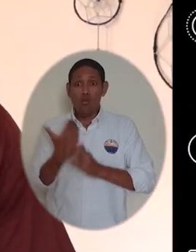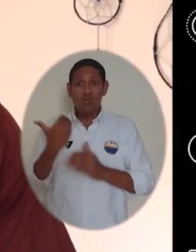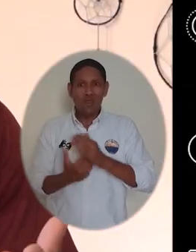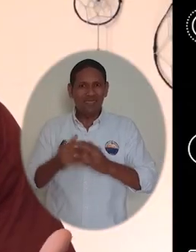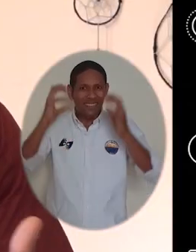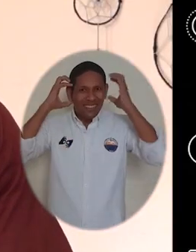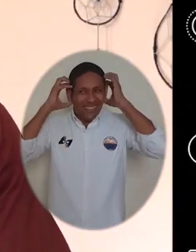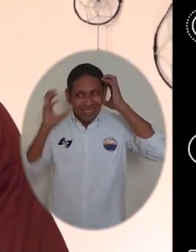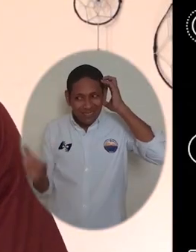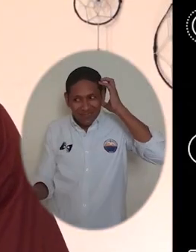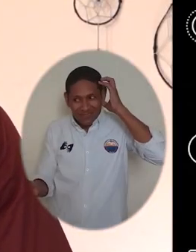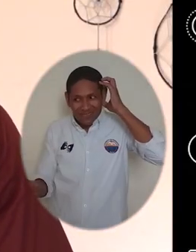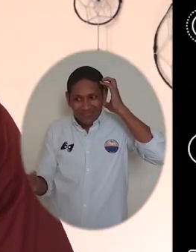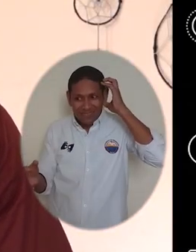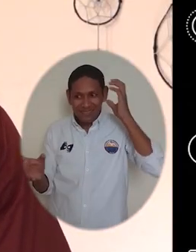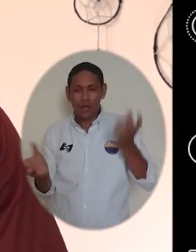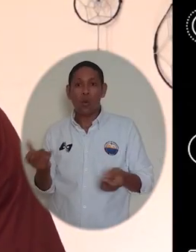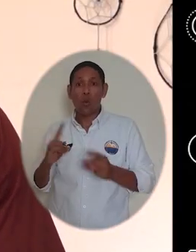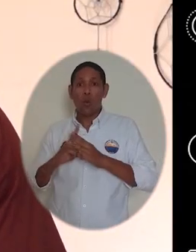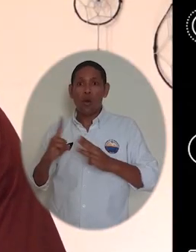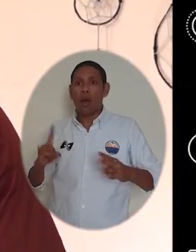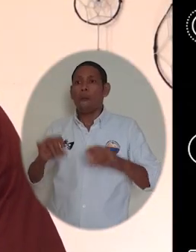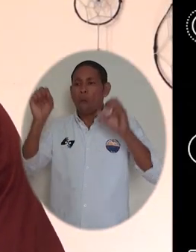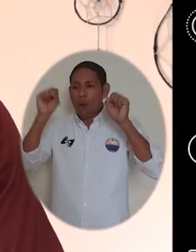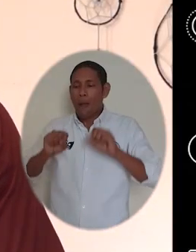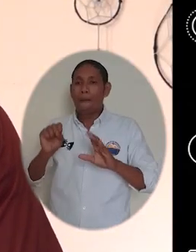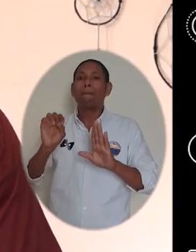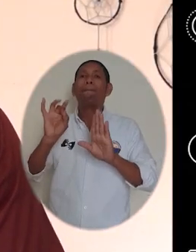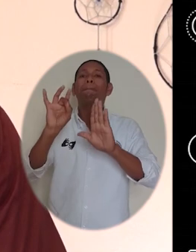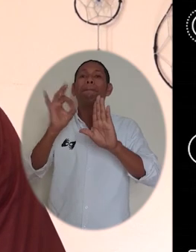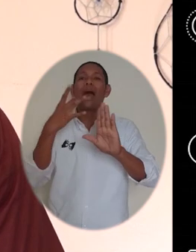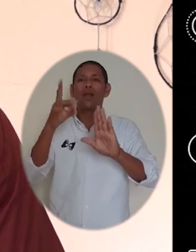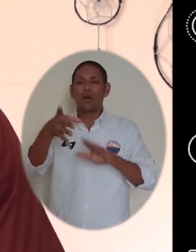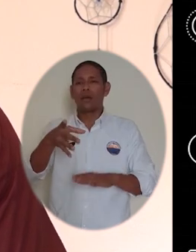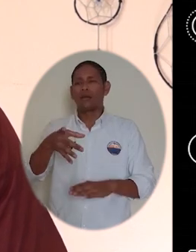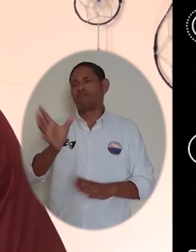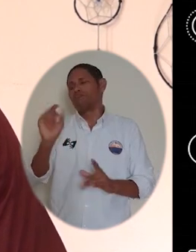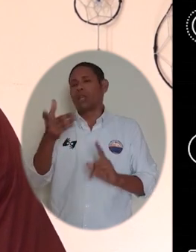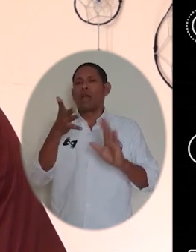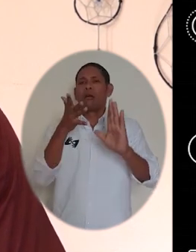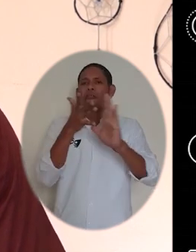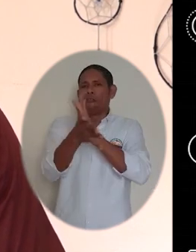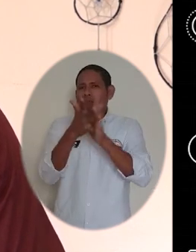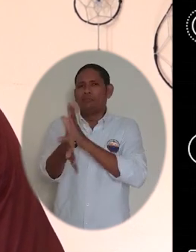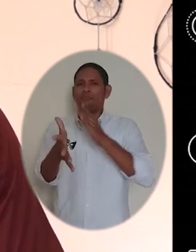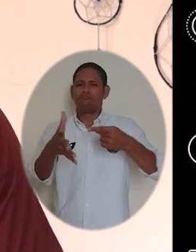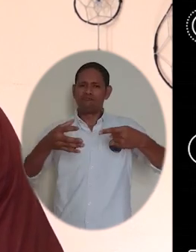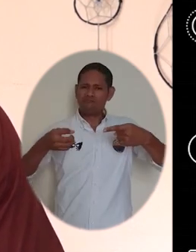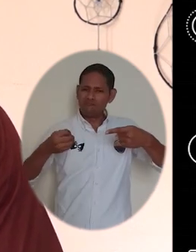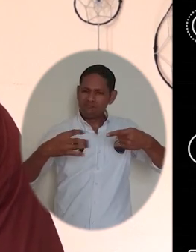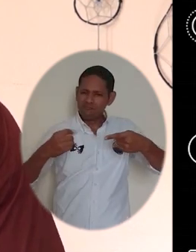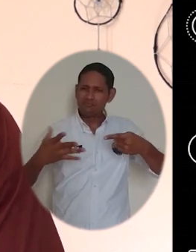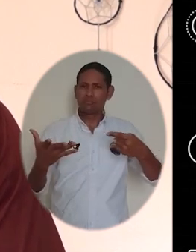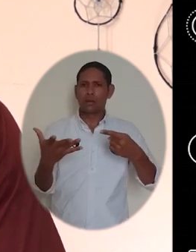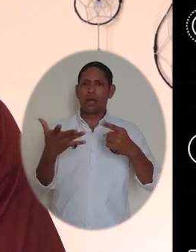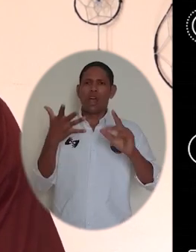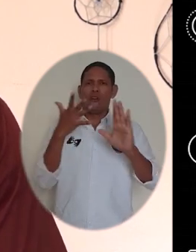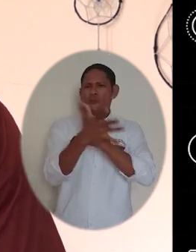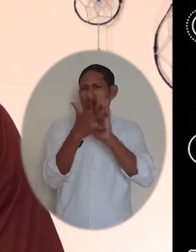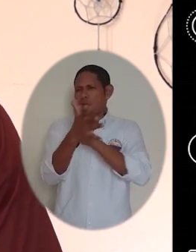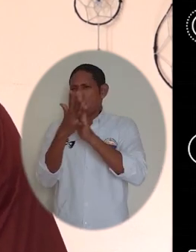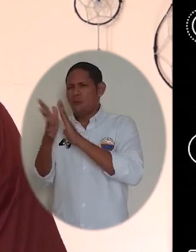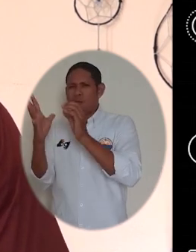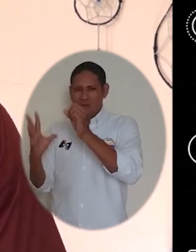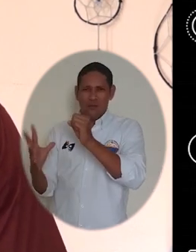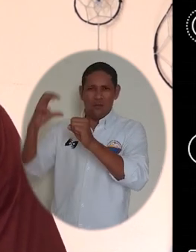contenidos que innova la emisora institucional se encuentran sesiones virtuales académicas, conversatorios, entrevistas, podcasts,